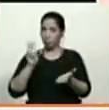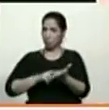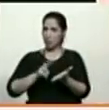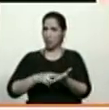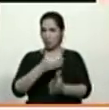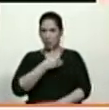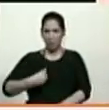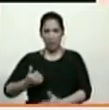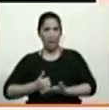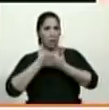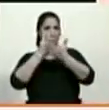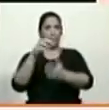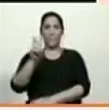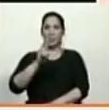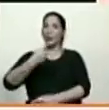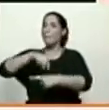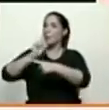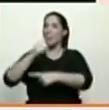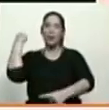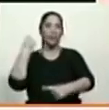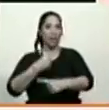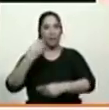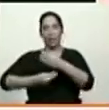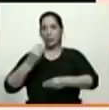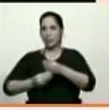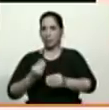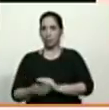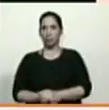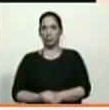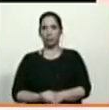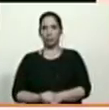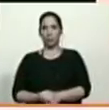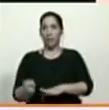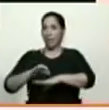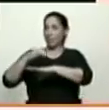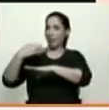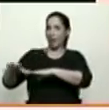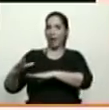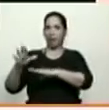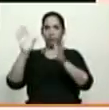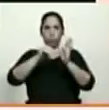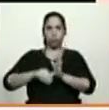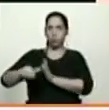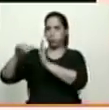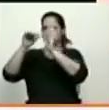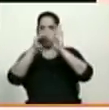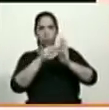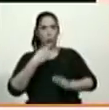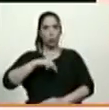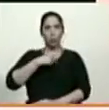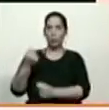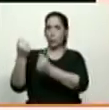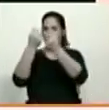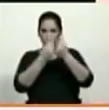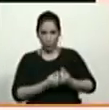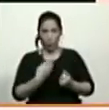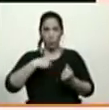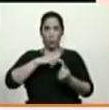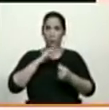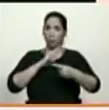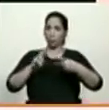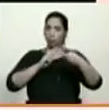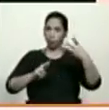Venezuela, lo primerito que tendrían que hacer es dejar de despojarnos de nuestros activos, de nuestros recursos,